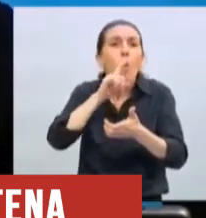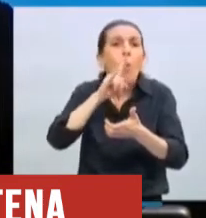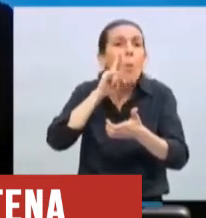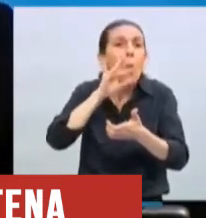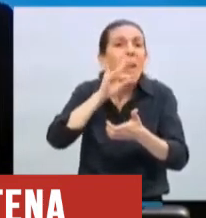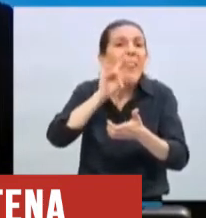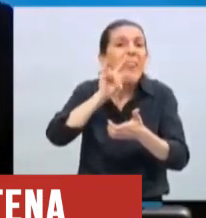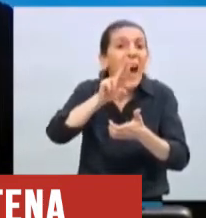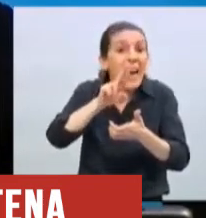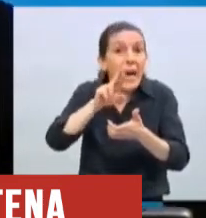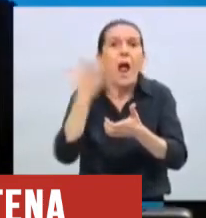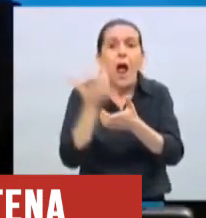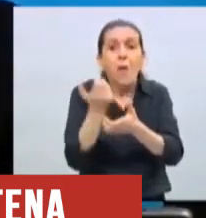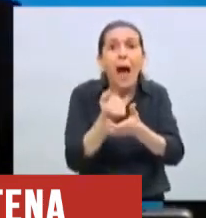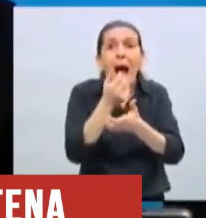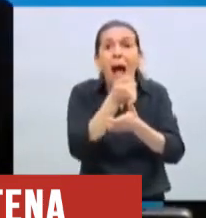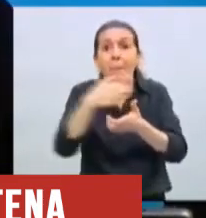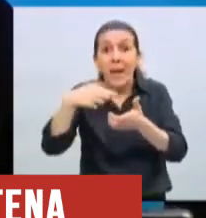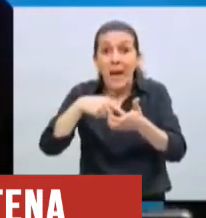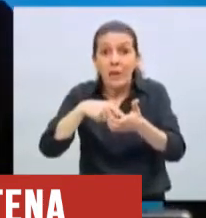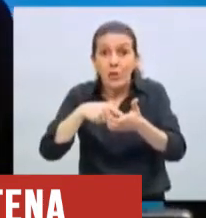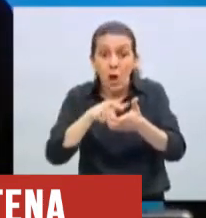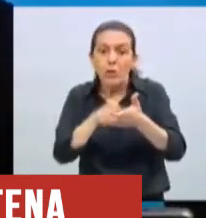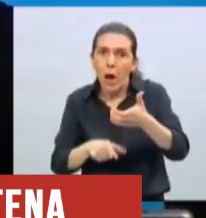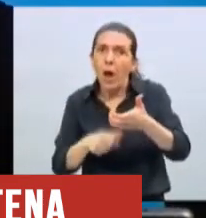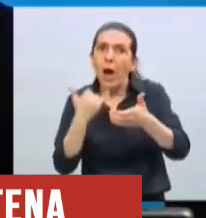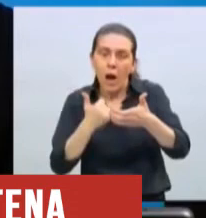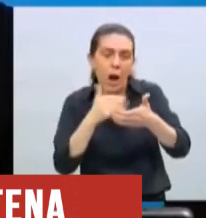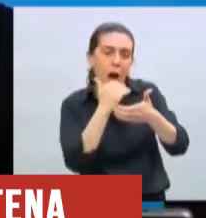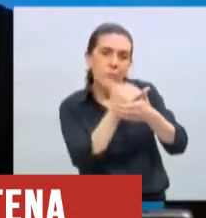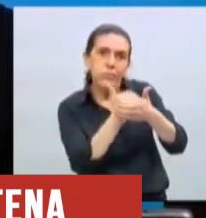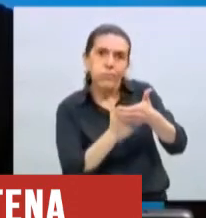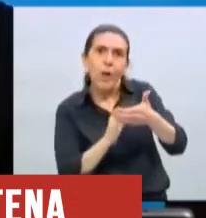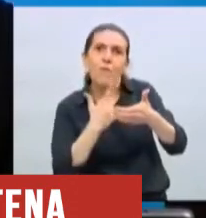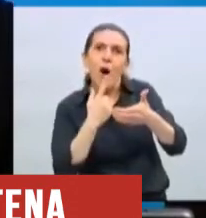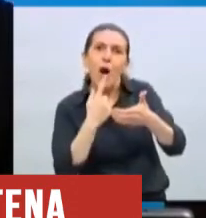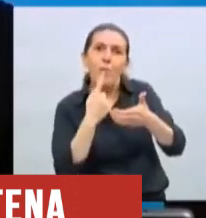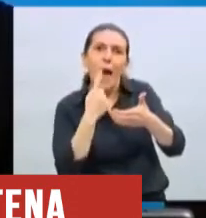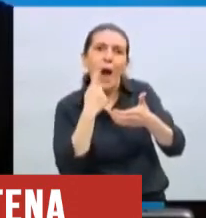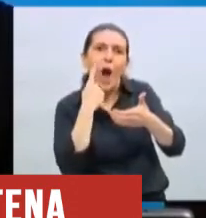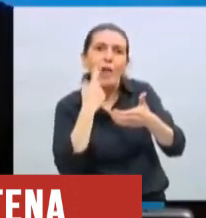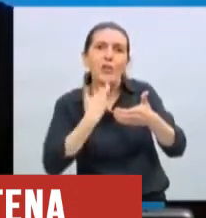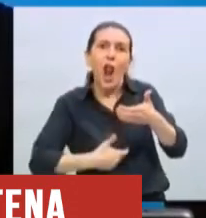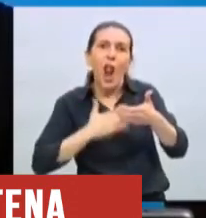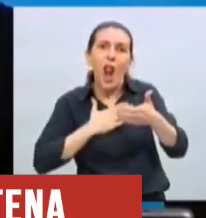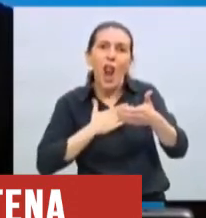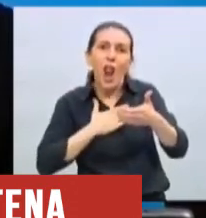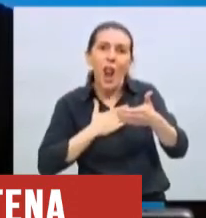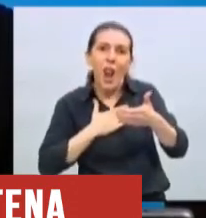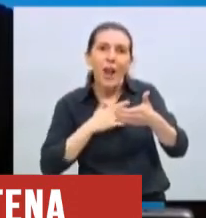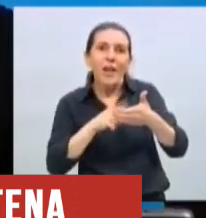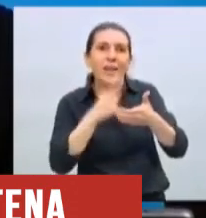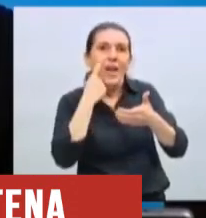aplicación uno se somete a un autocontrol y eso nos permite hacer un